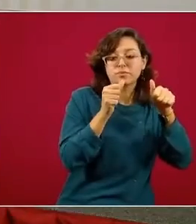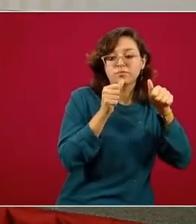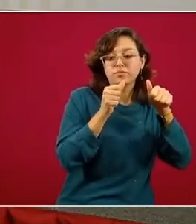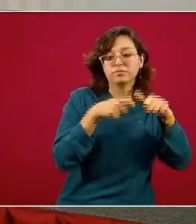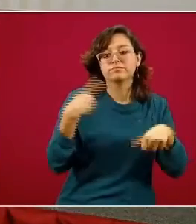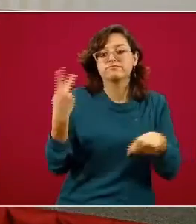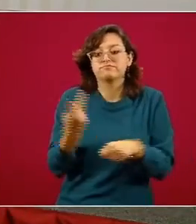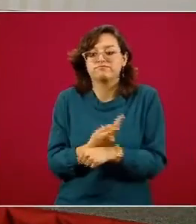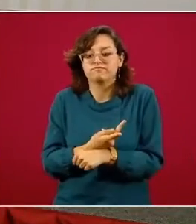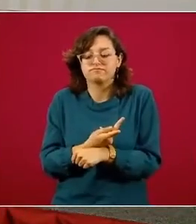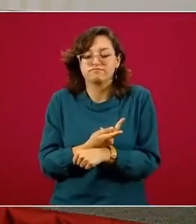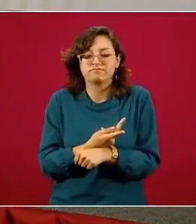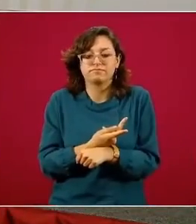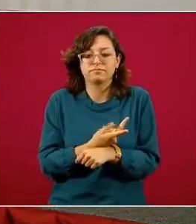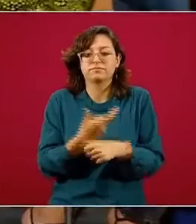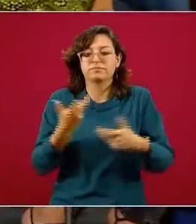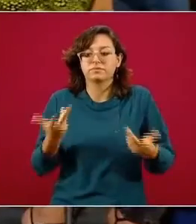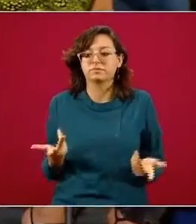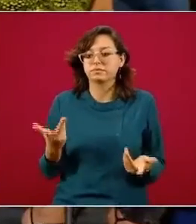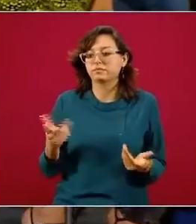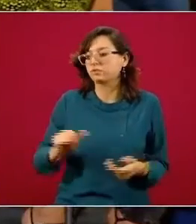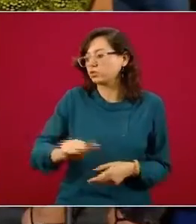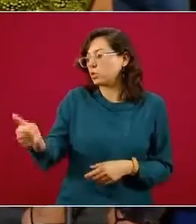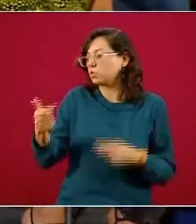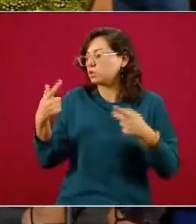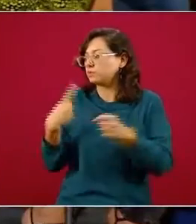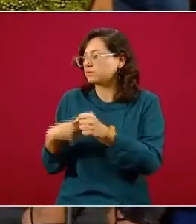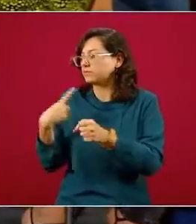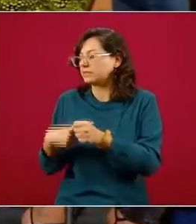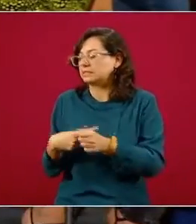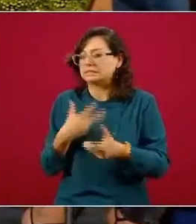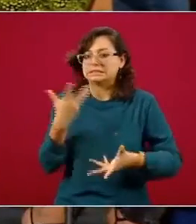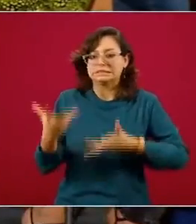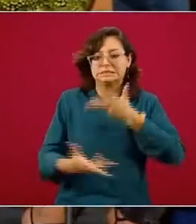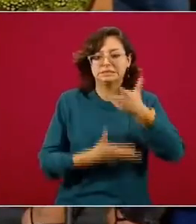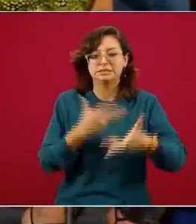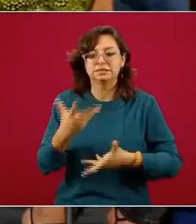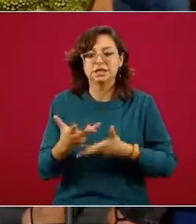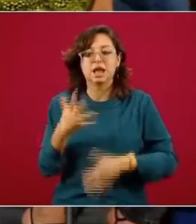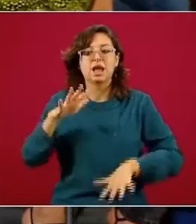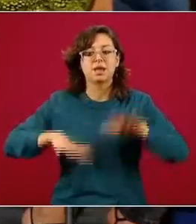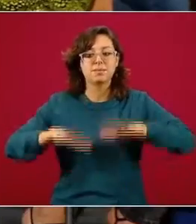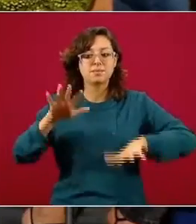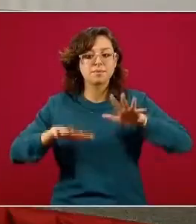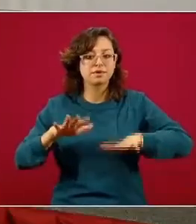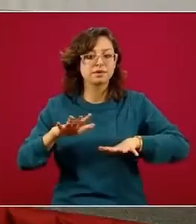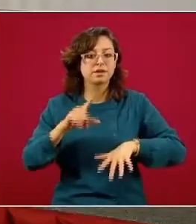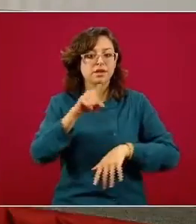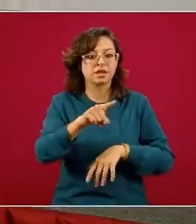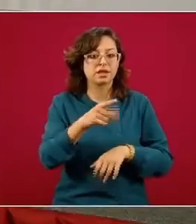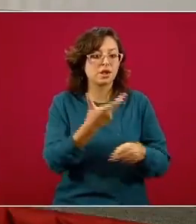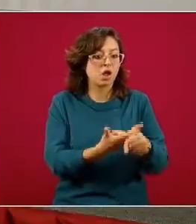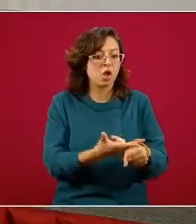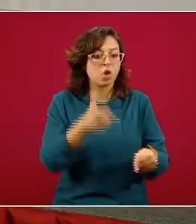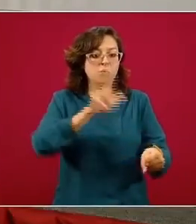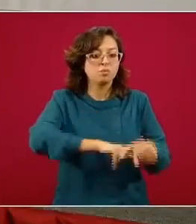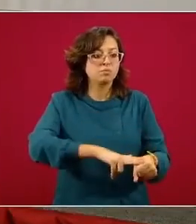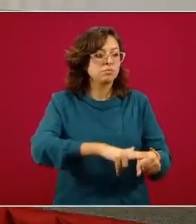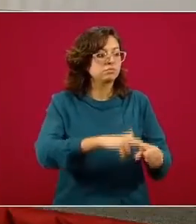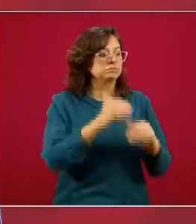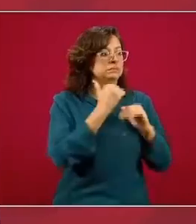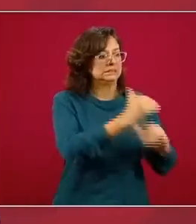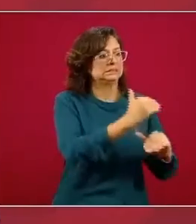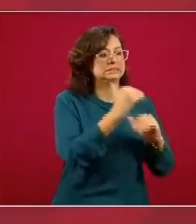se les tiene que asignar un espacio. Y ese espacio, justamente cuando hay una capacidad de origen limitada, lo que